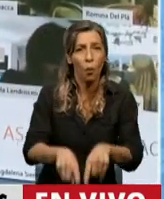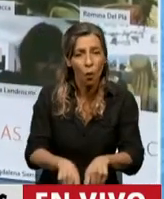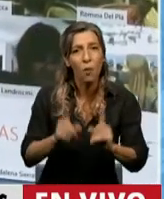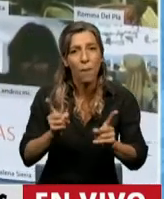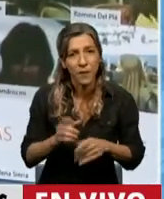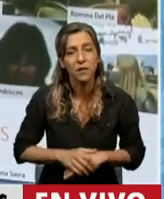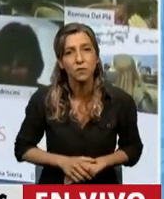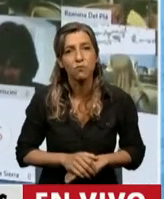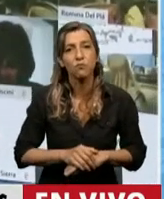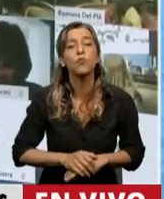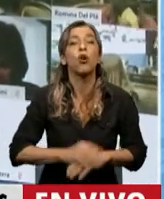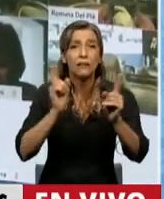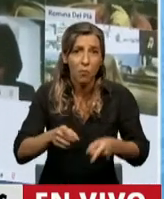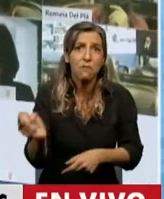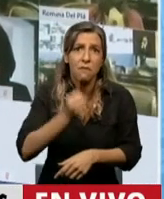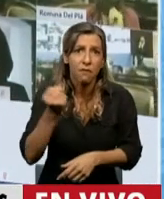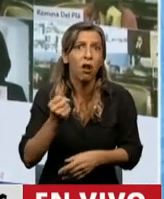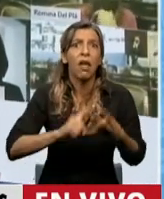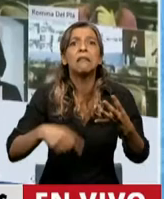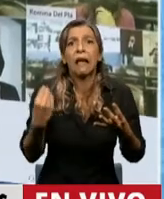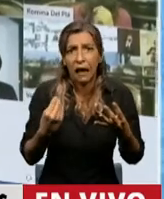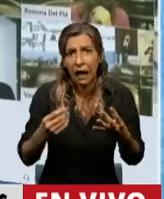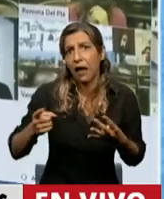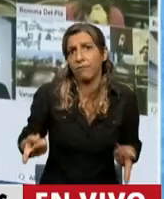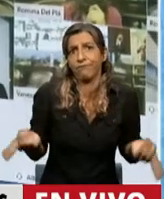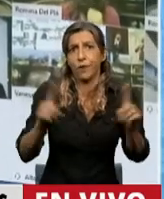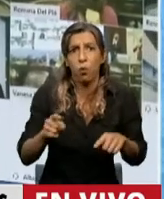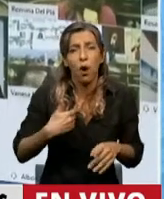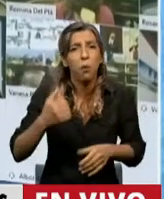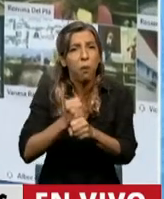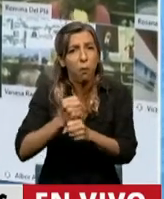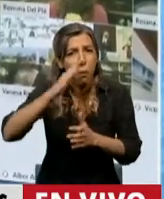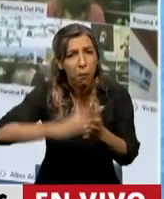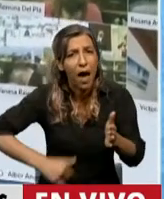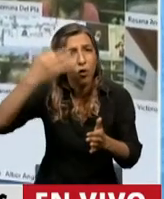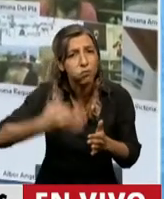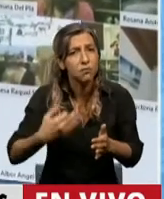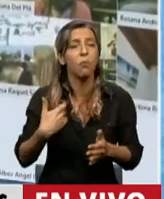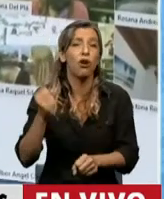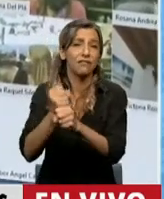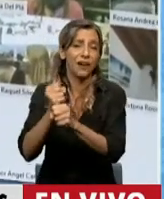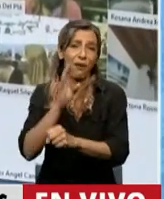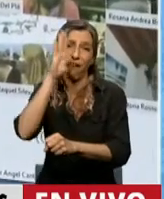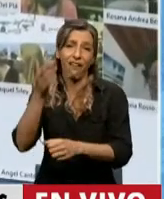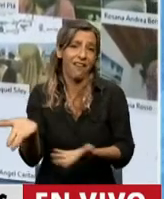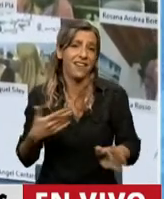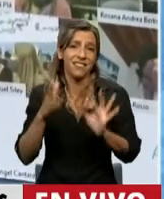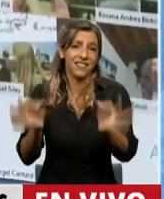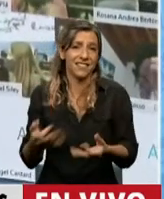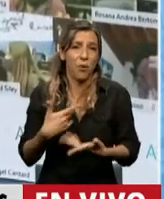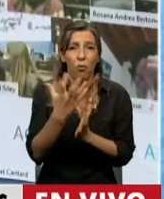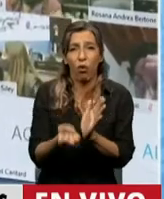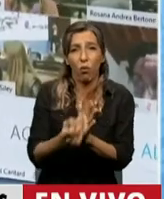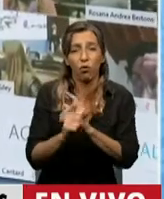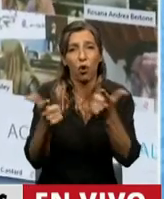la fuerza laboral con la simple denuncia del trabajador afectado por el trabajo en negro, que el Ministerio de Trabajo tenga que